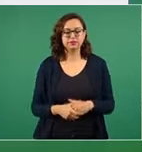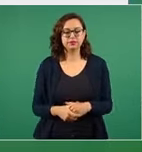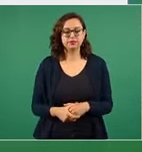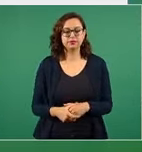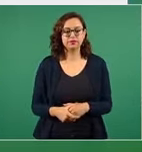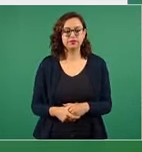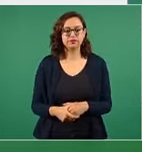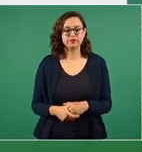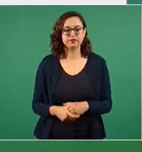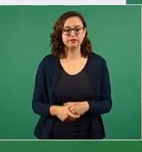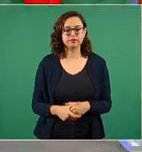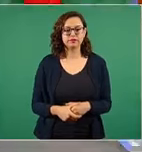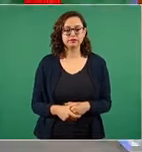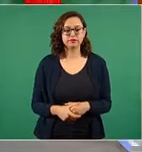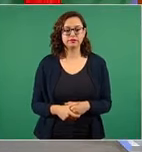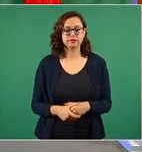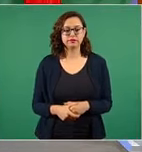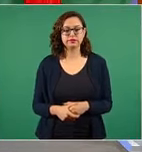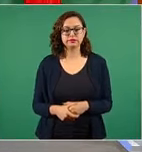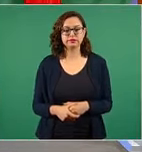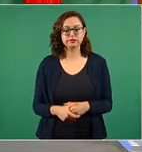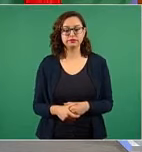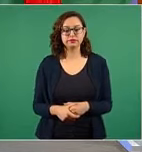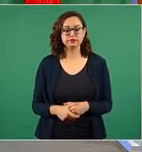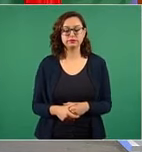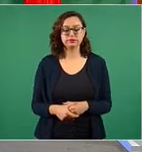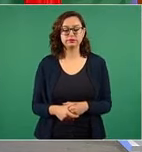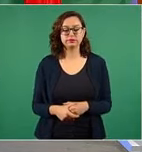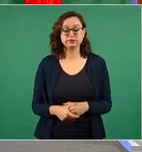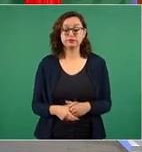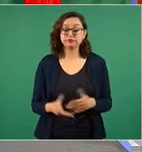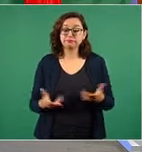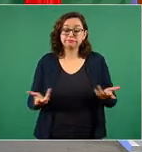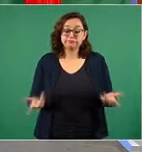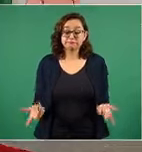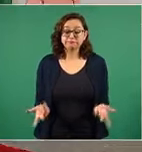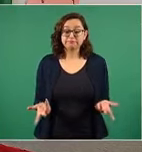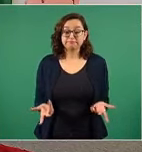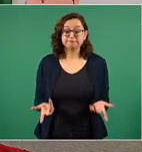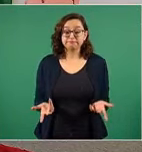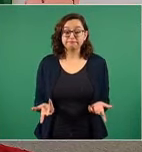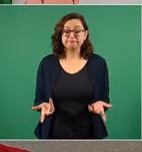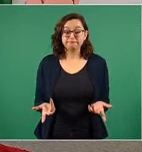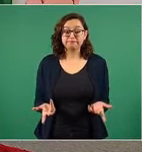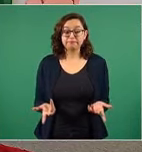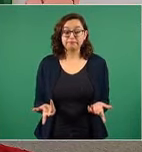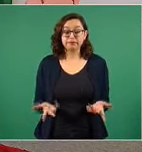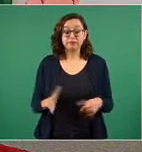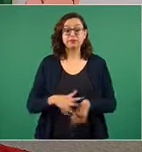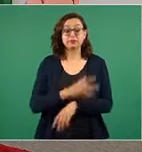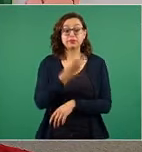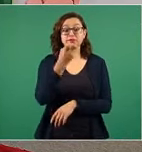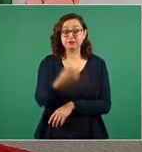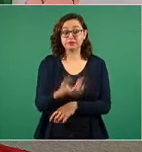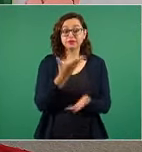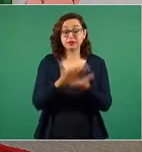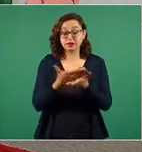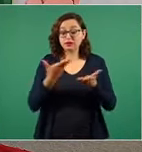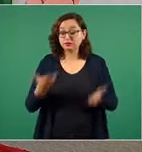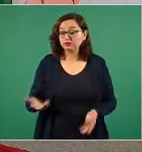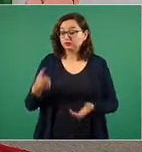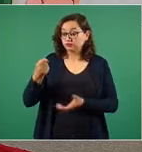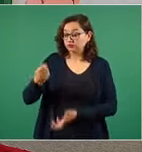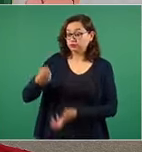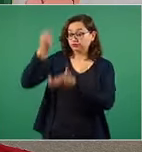es como nos estamos financiando combatiendo la corrupción